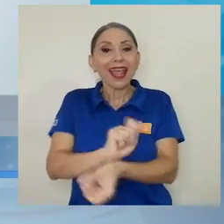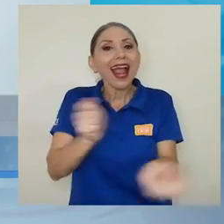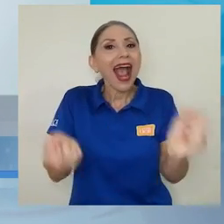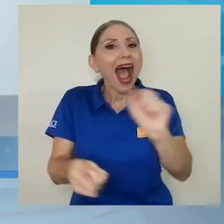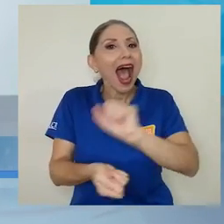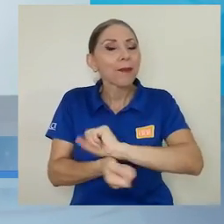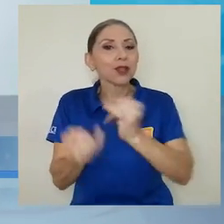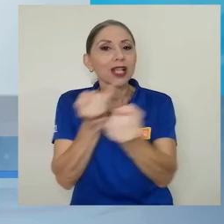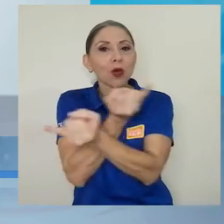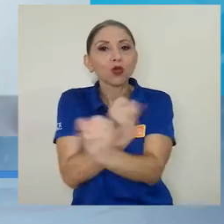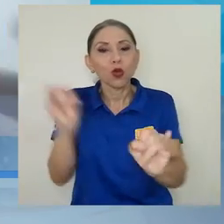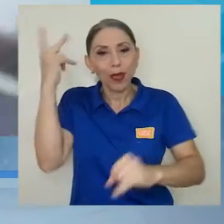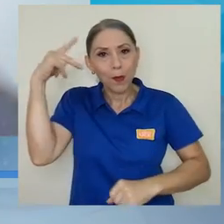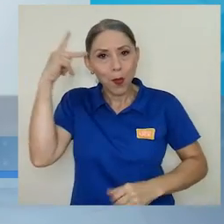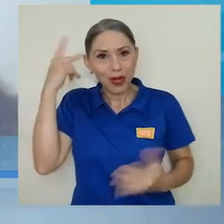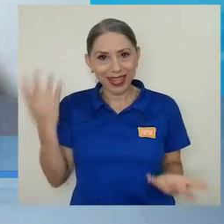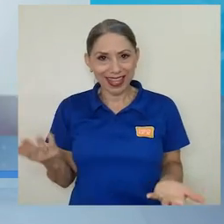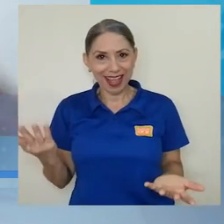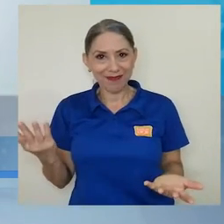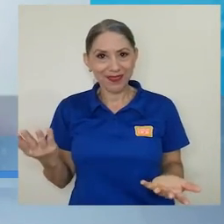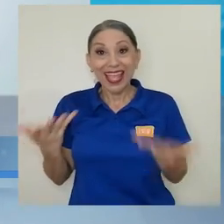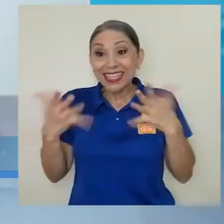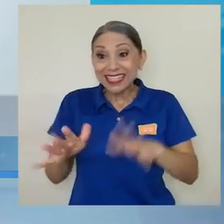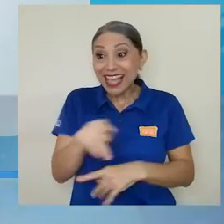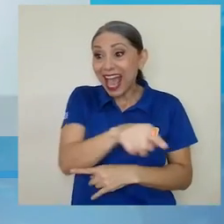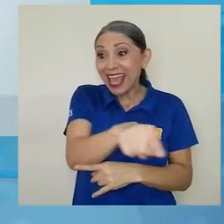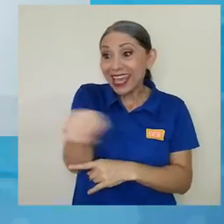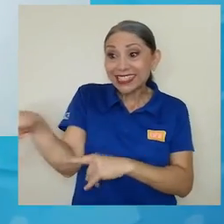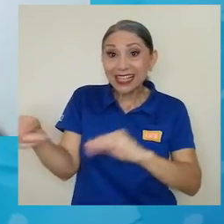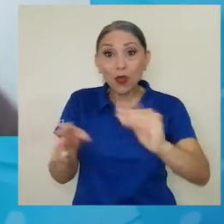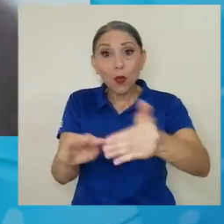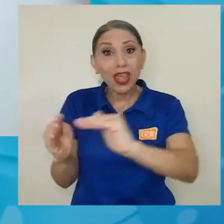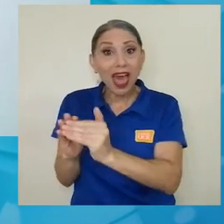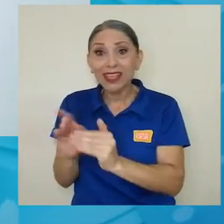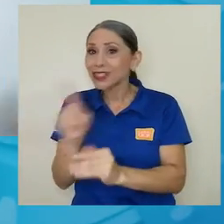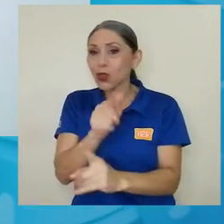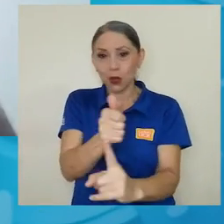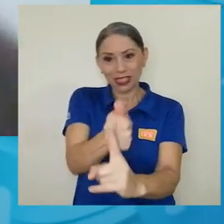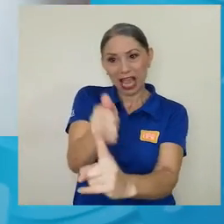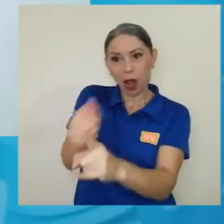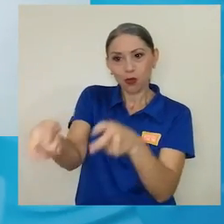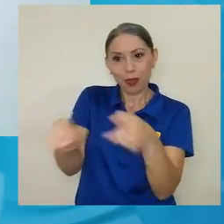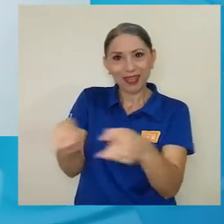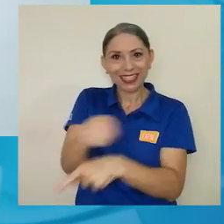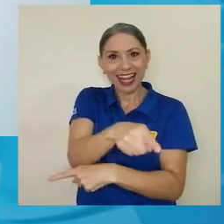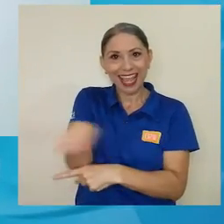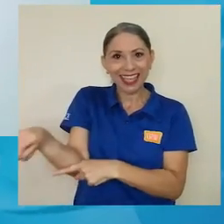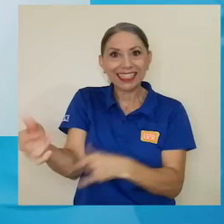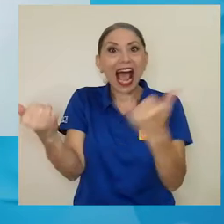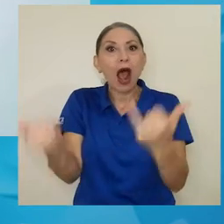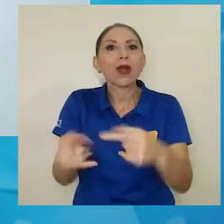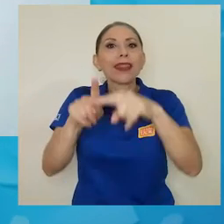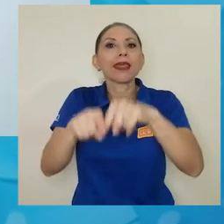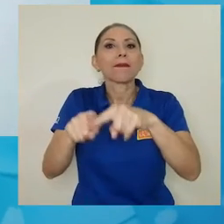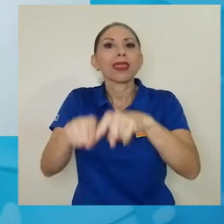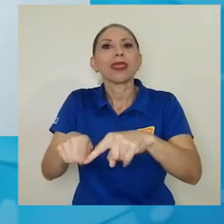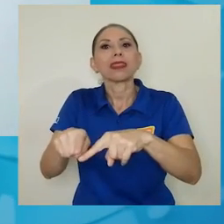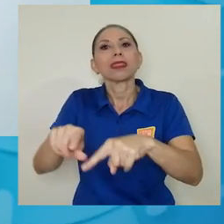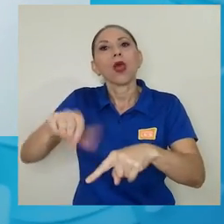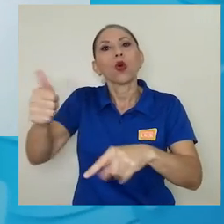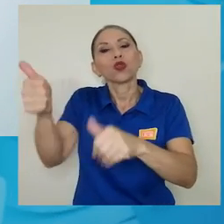política, ¿verdad? Entonces, ya no son autoadministradas, sino que dependen de un complejo mayor que legisla